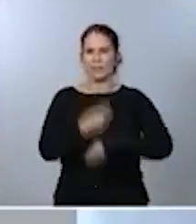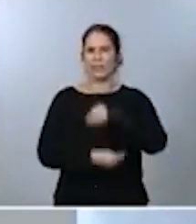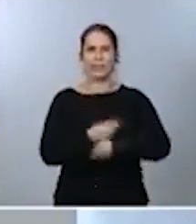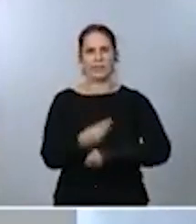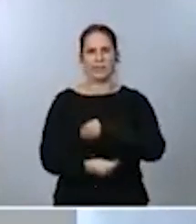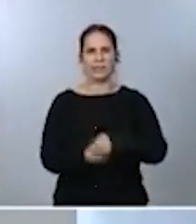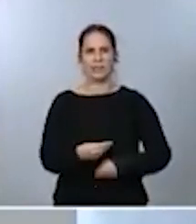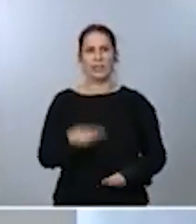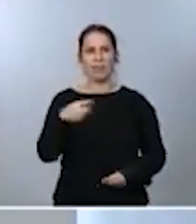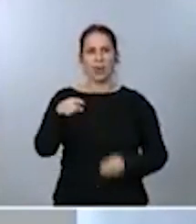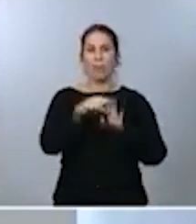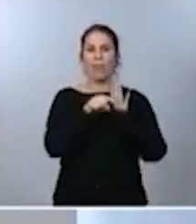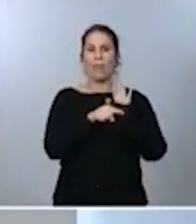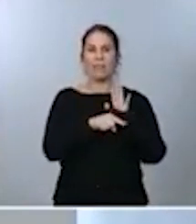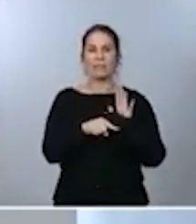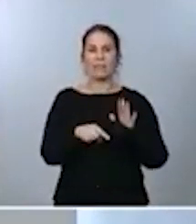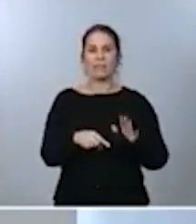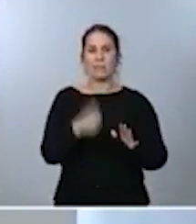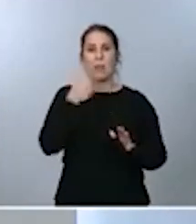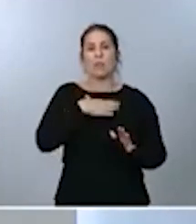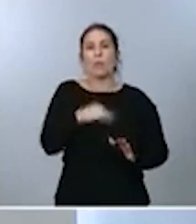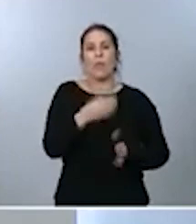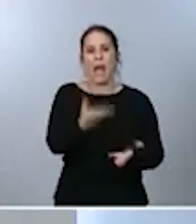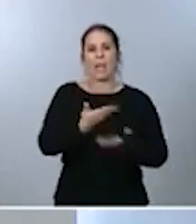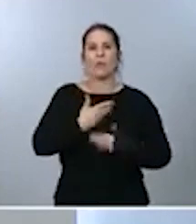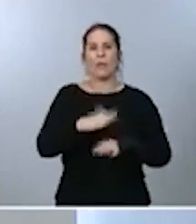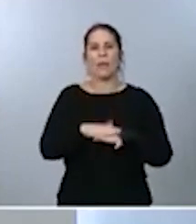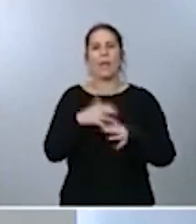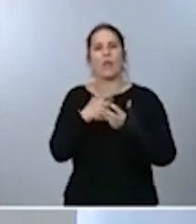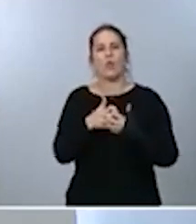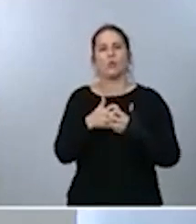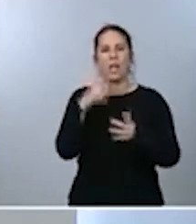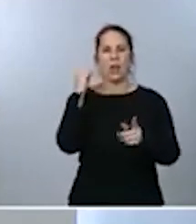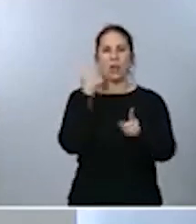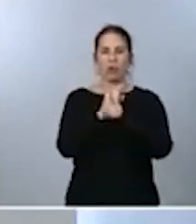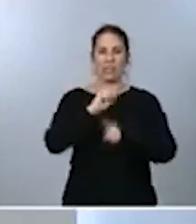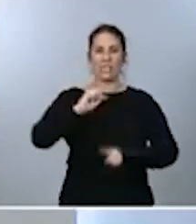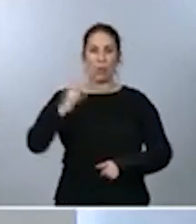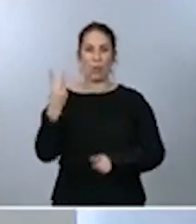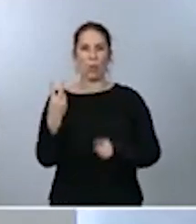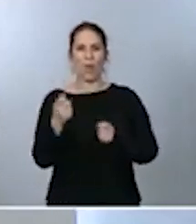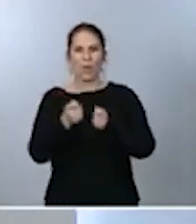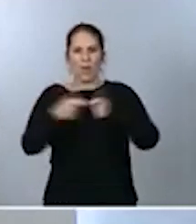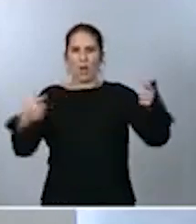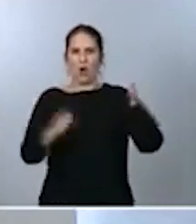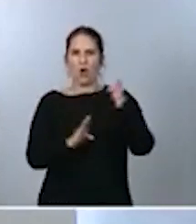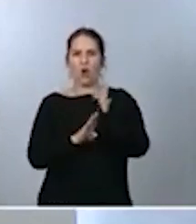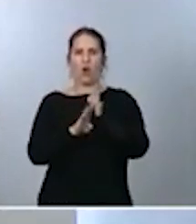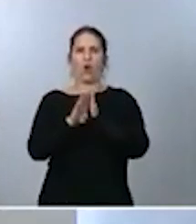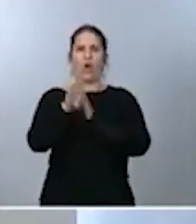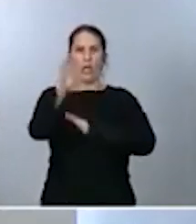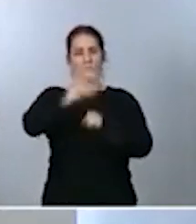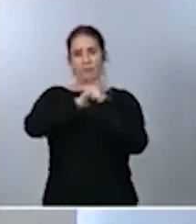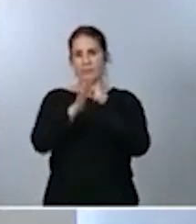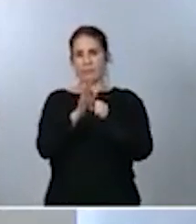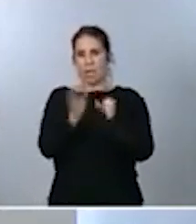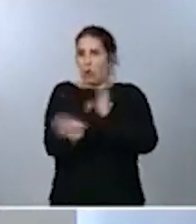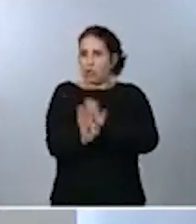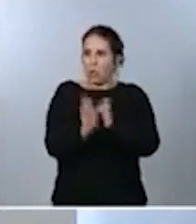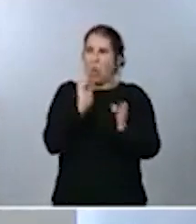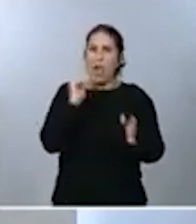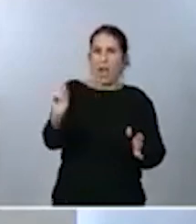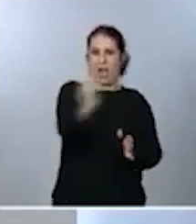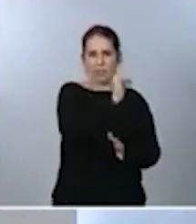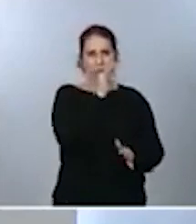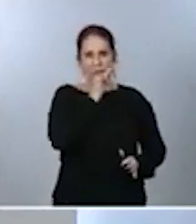nos pueden ayudar a combatir esta segunda ola, a combatir este virus que sigue entre nosotros. Como ustedes